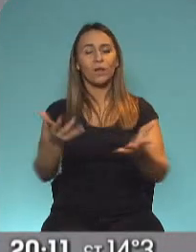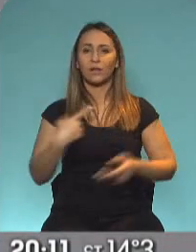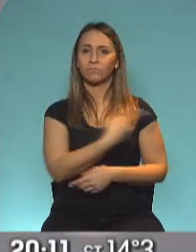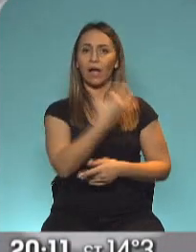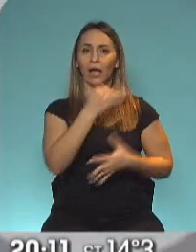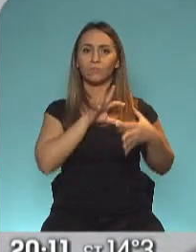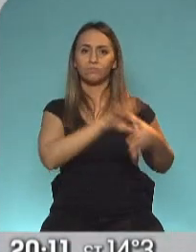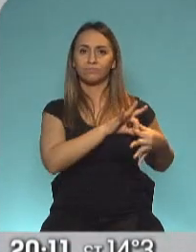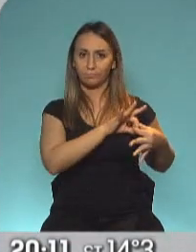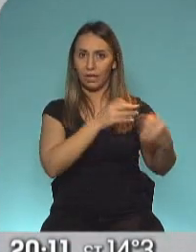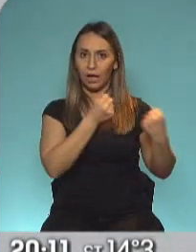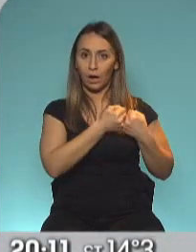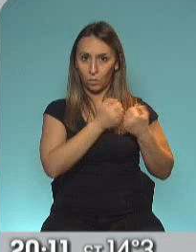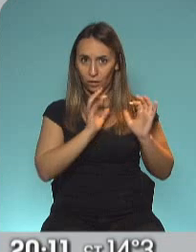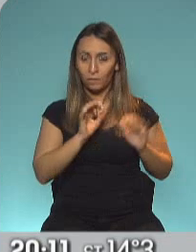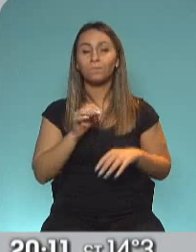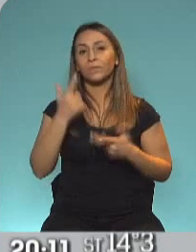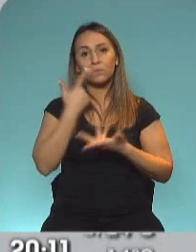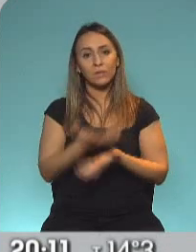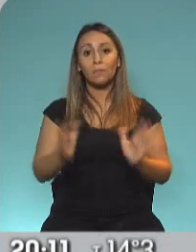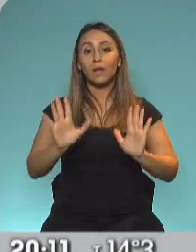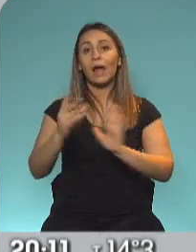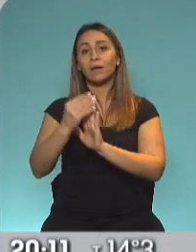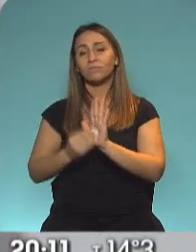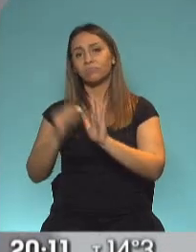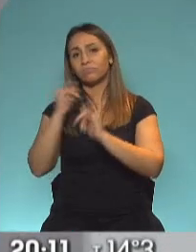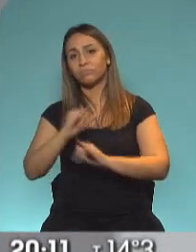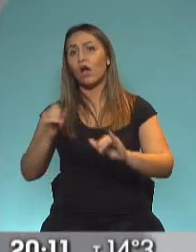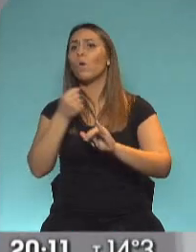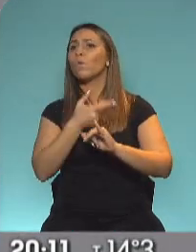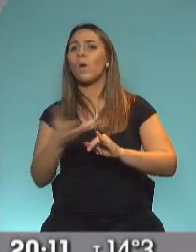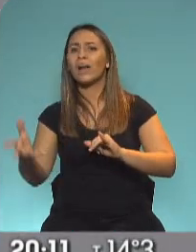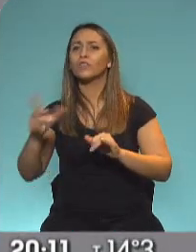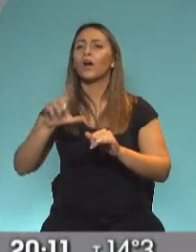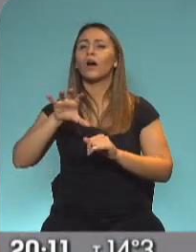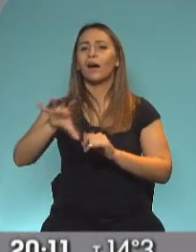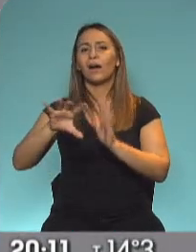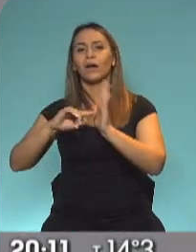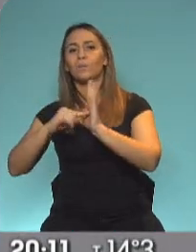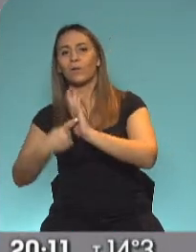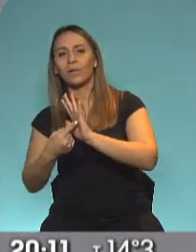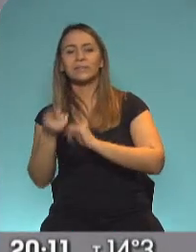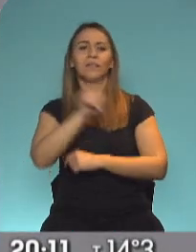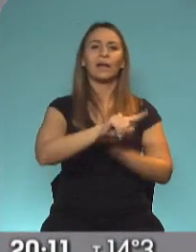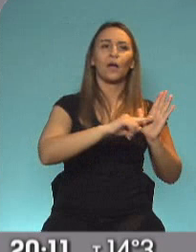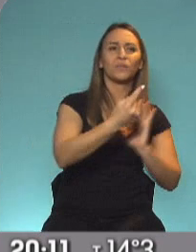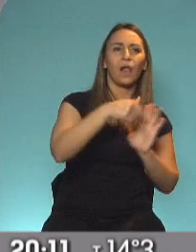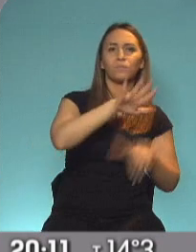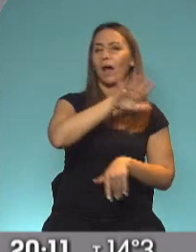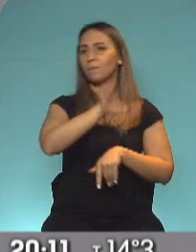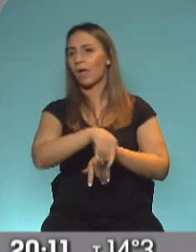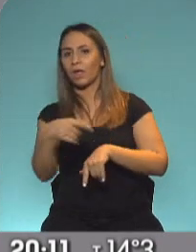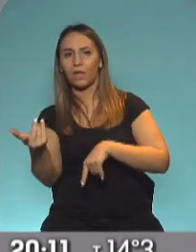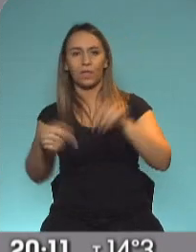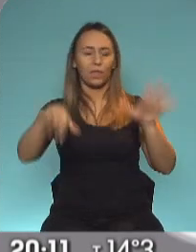sala de situación para que el reporte siga, deje de estar en cuántos casos más tiene el conurbano que la ciudad de Buenos Aires o la ciudad de Buenos Aires más que el conurbano. Bueno,